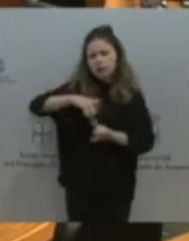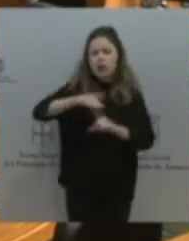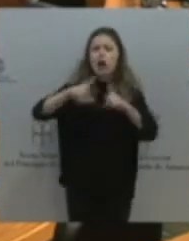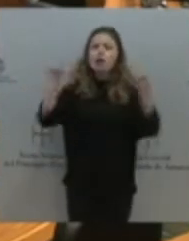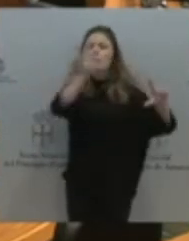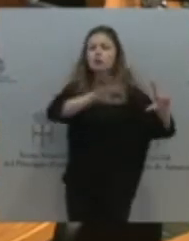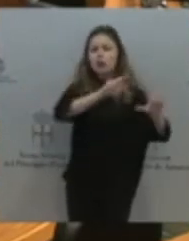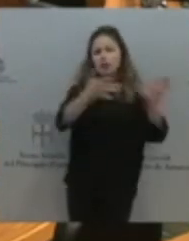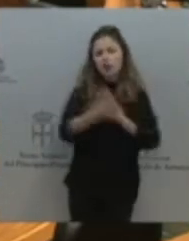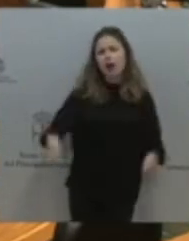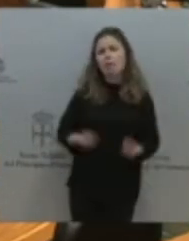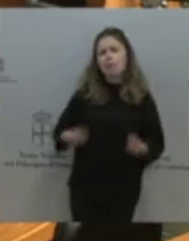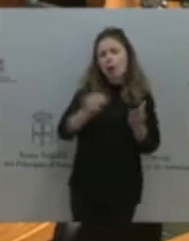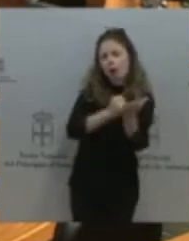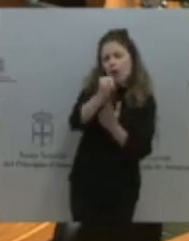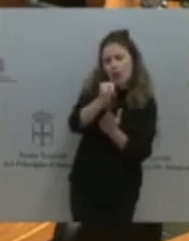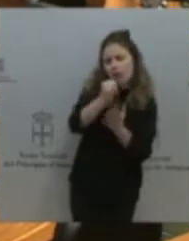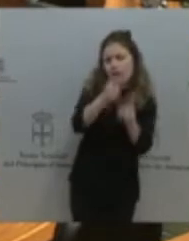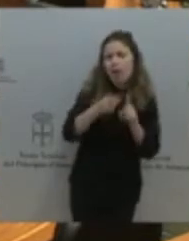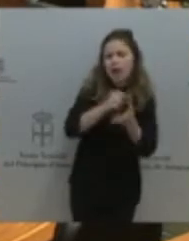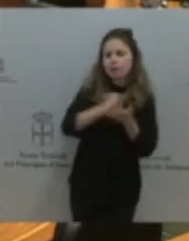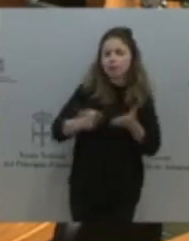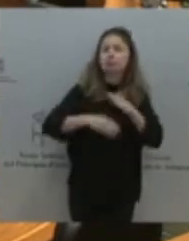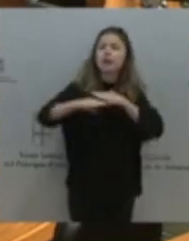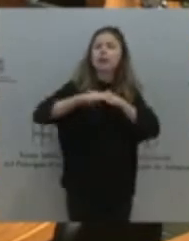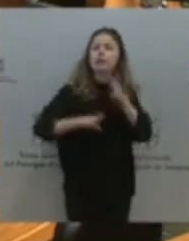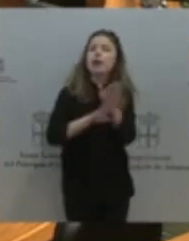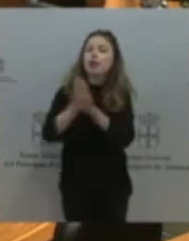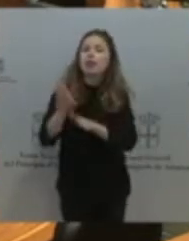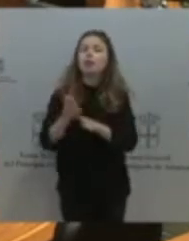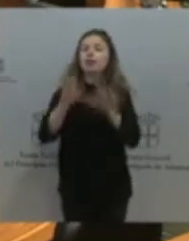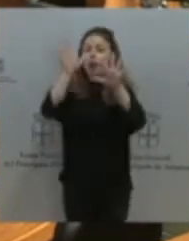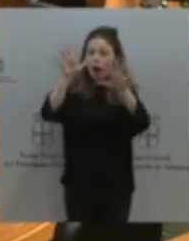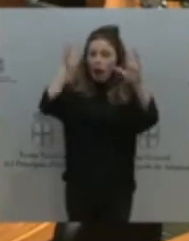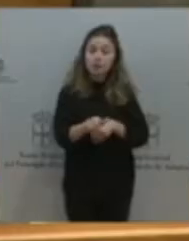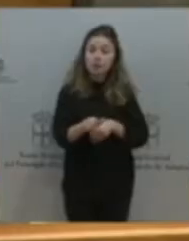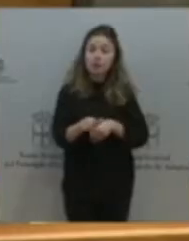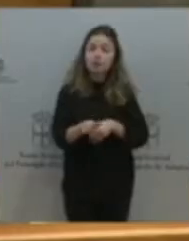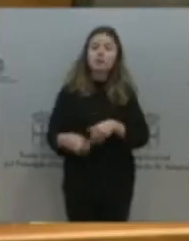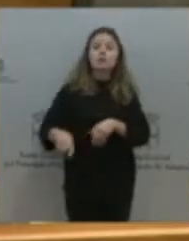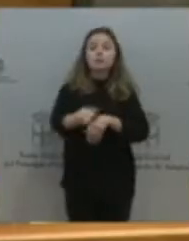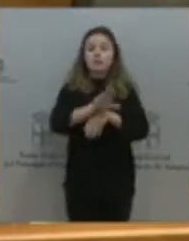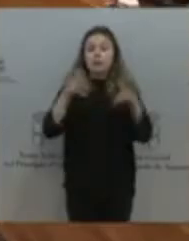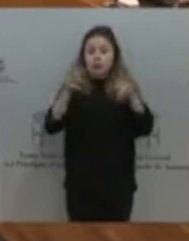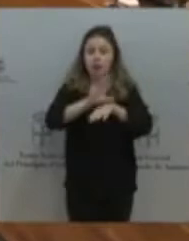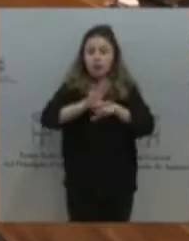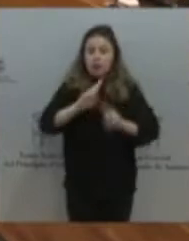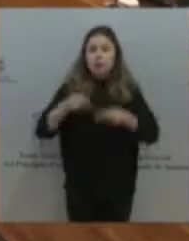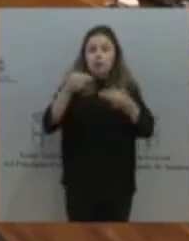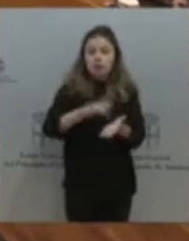mantenimiento y crecimiento de la ganadería en extensivo y luchar contra el grave despoblamiento que sufre? Gracias. Bueno, creo que esta